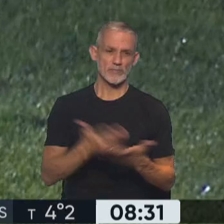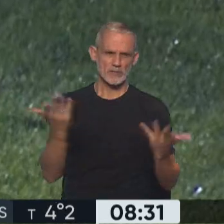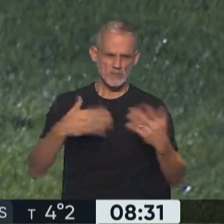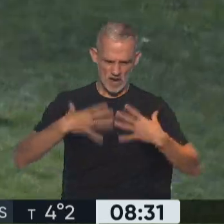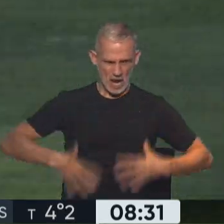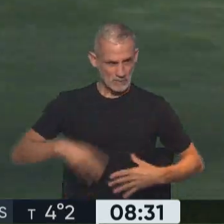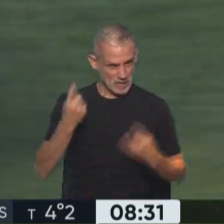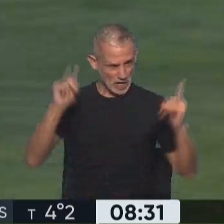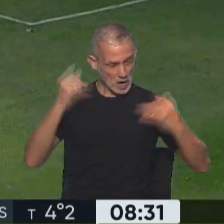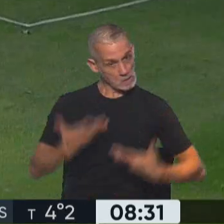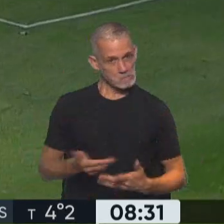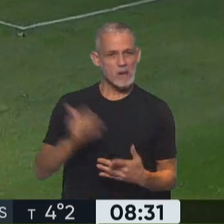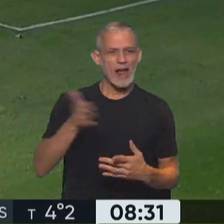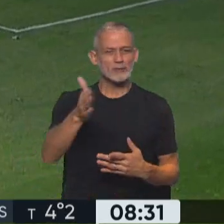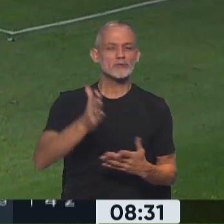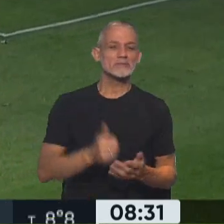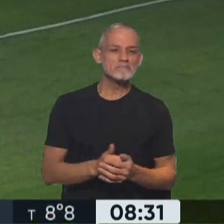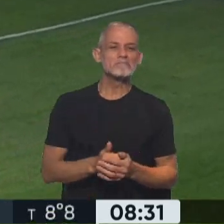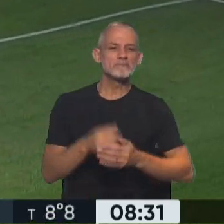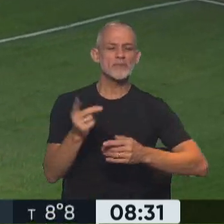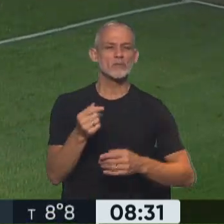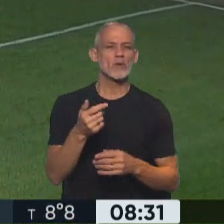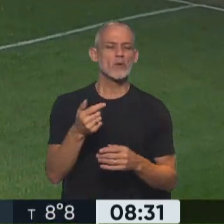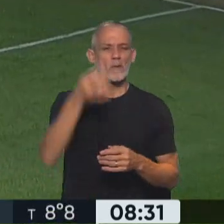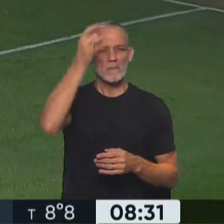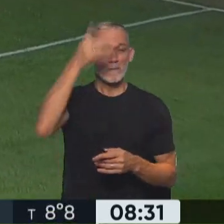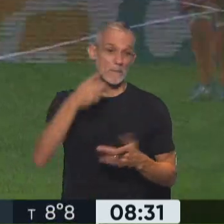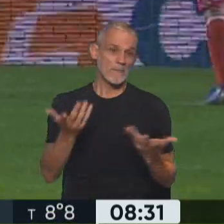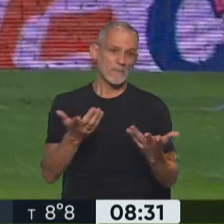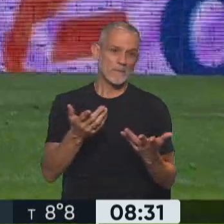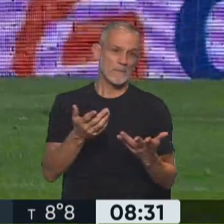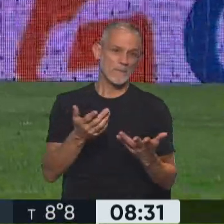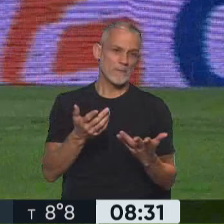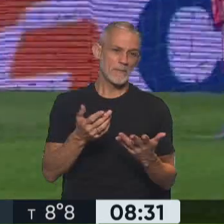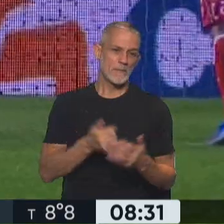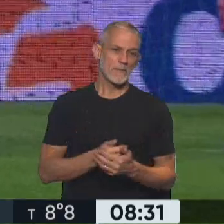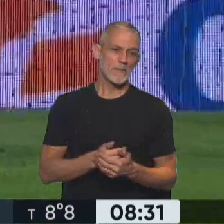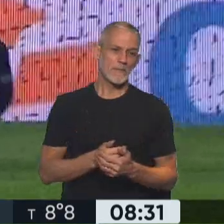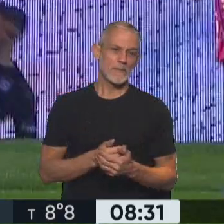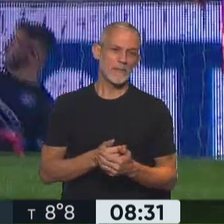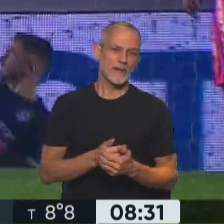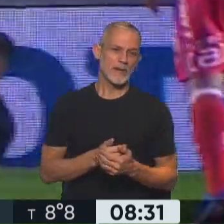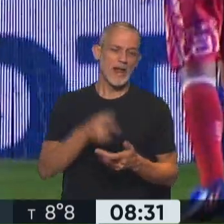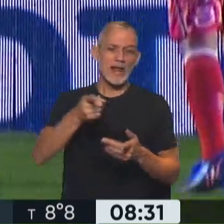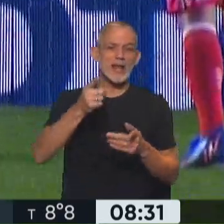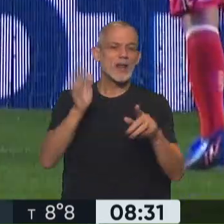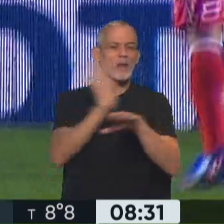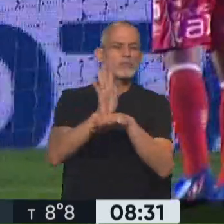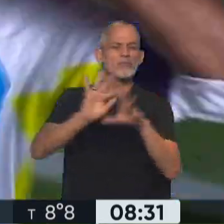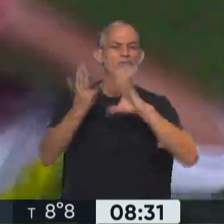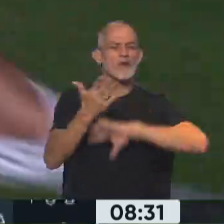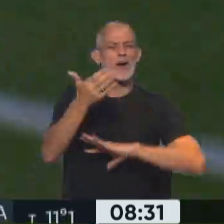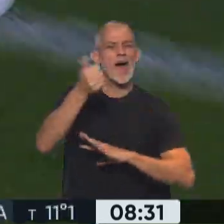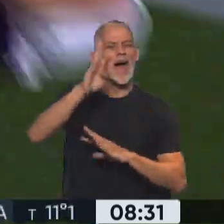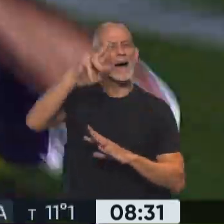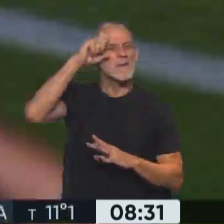Aldocibi, bien, ¿eh? Allí Cauterucho para marcar el gol, que era la apertura, la picó. Mirá, al estilo Abreu. En la Copa